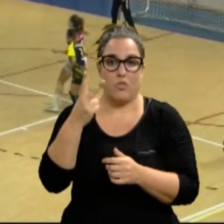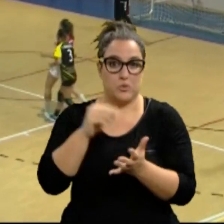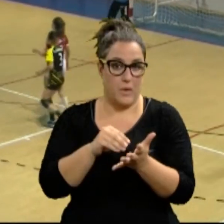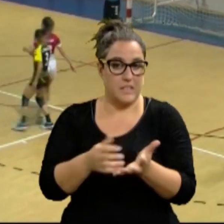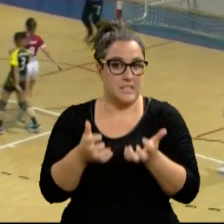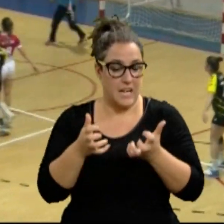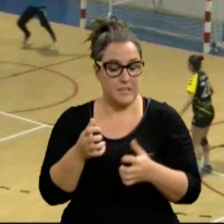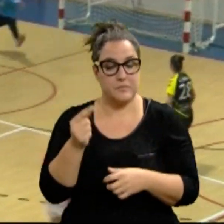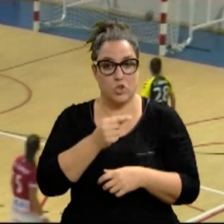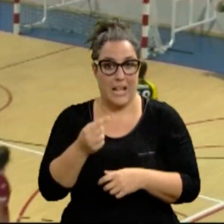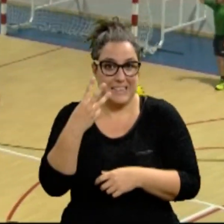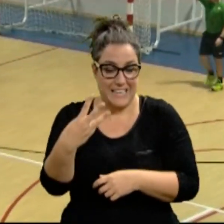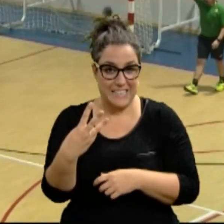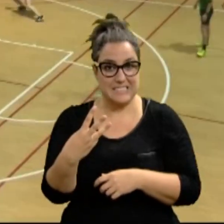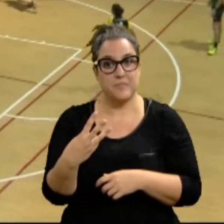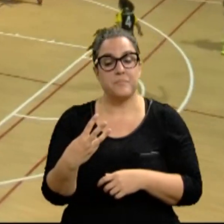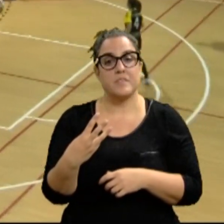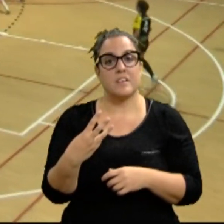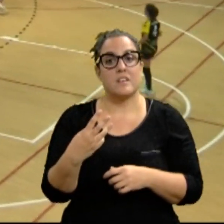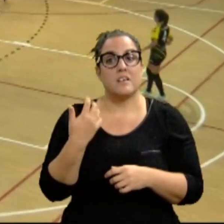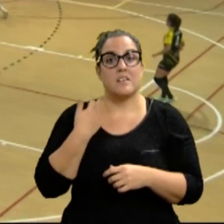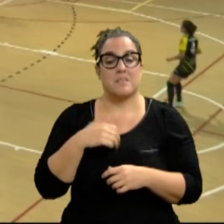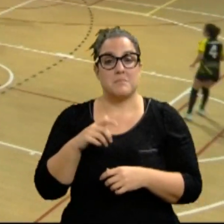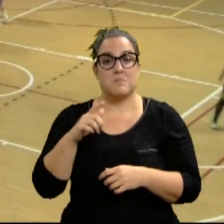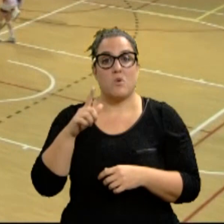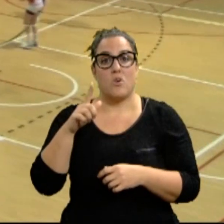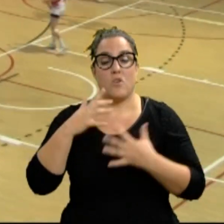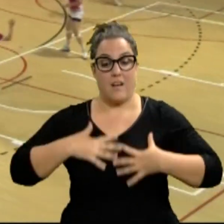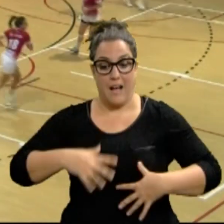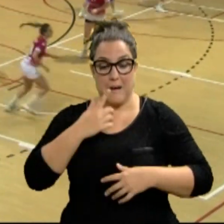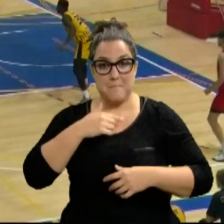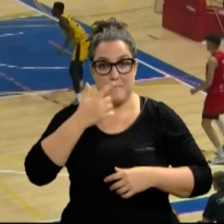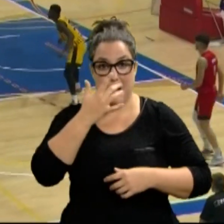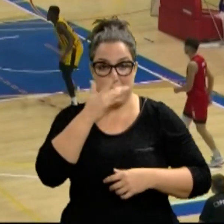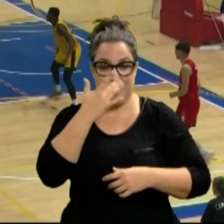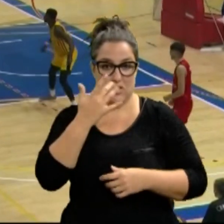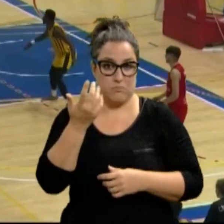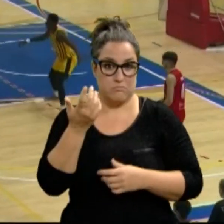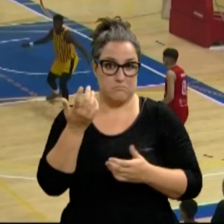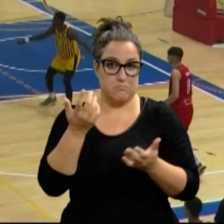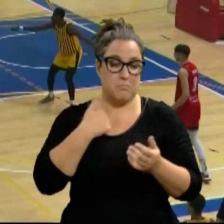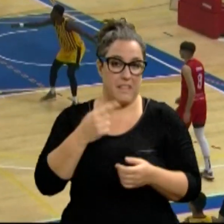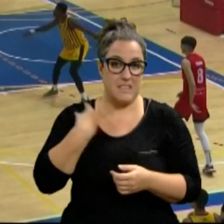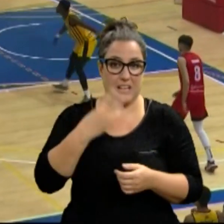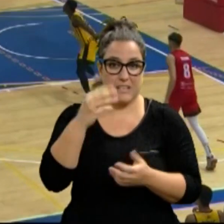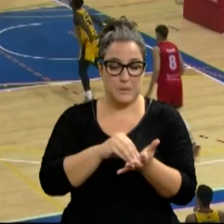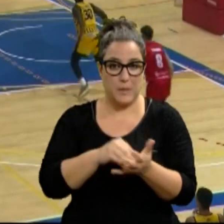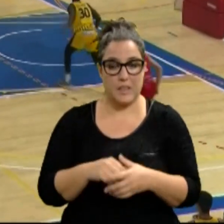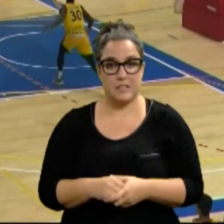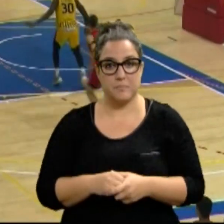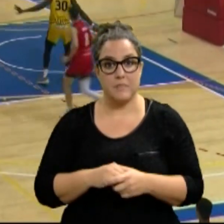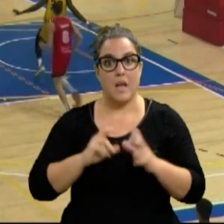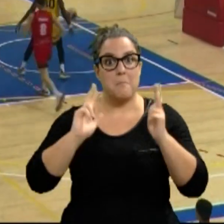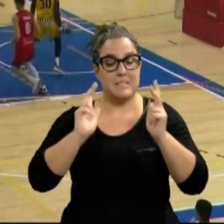colegialas. Precisamente tres son las derrotas seguidas que arrastran las amarillas. Nueva derrota de Basque Navarra en su vuelta a la competición tras un parón de dos